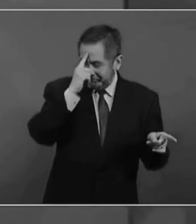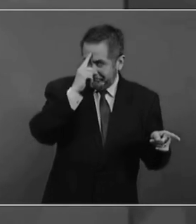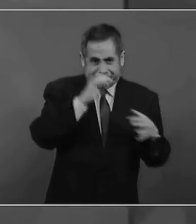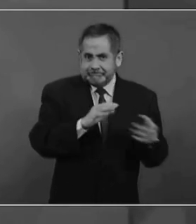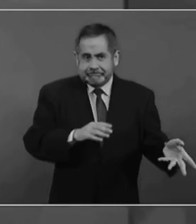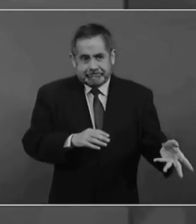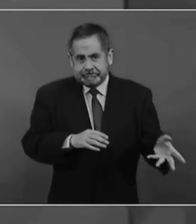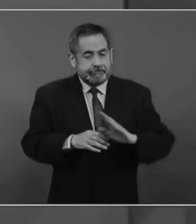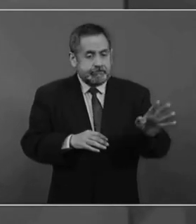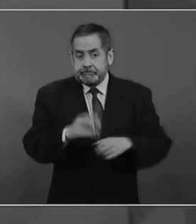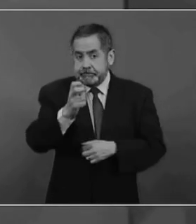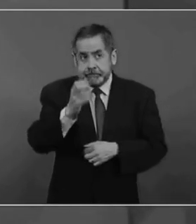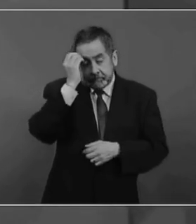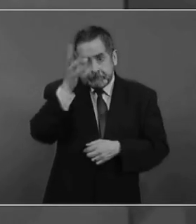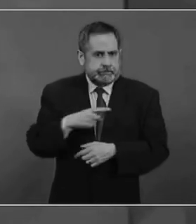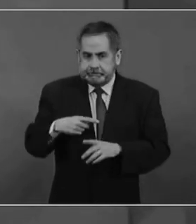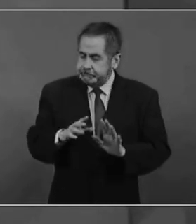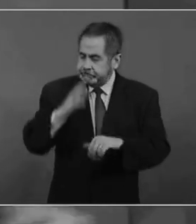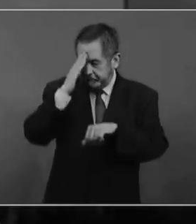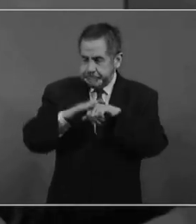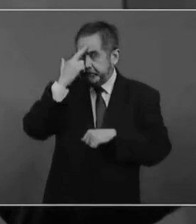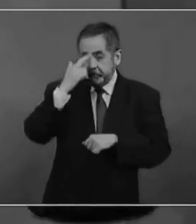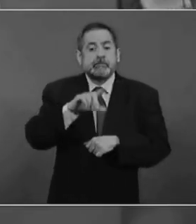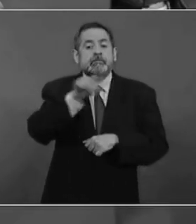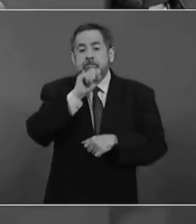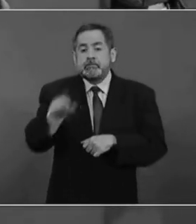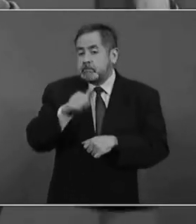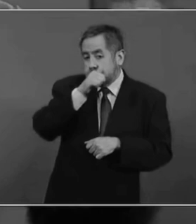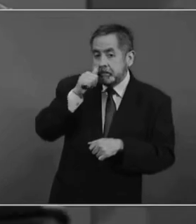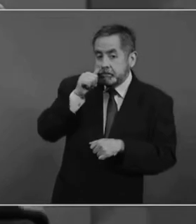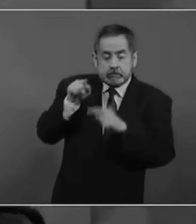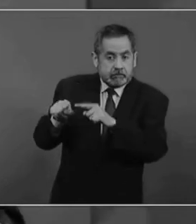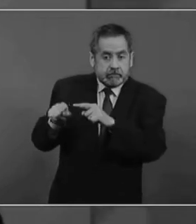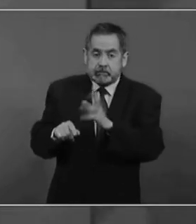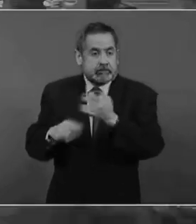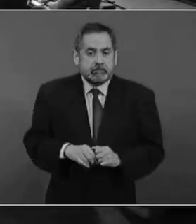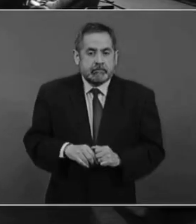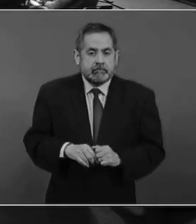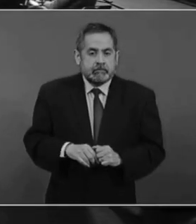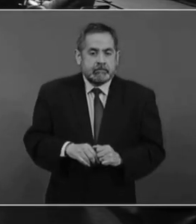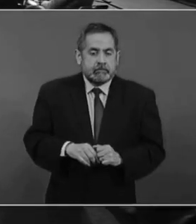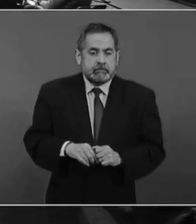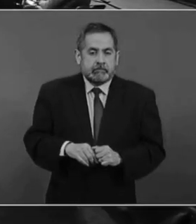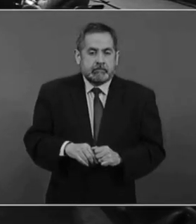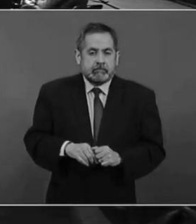Eso no hay que olvidar y a Juárez le fue igual.